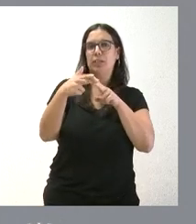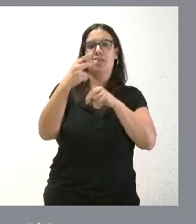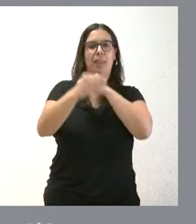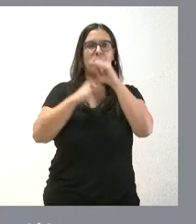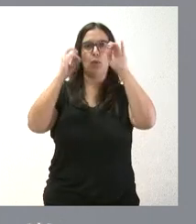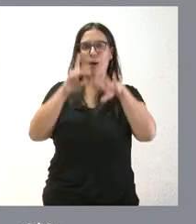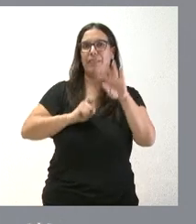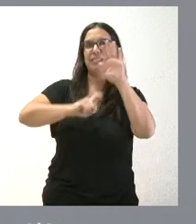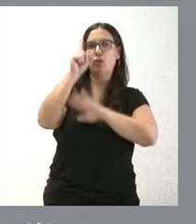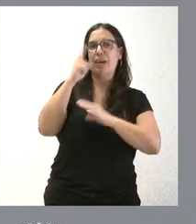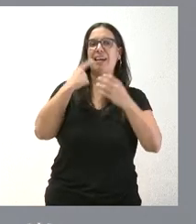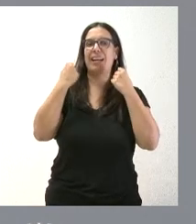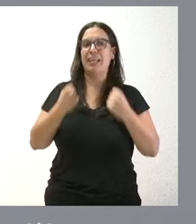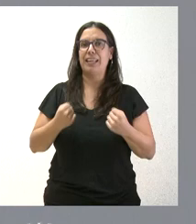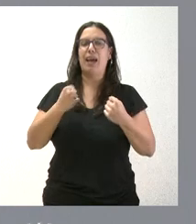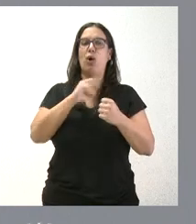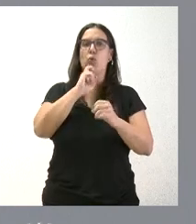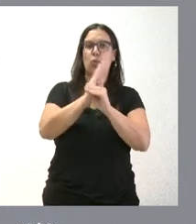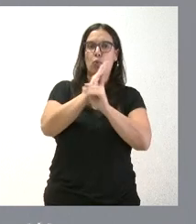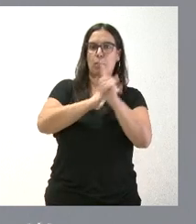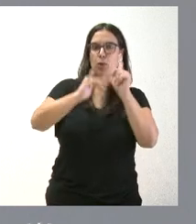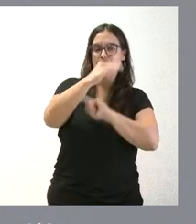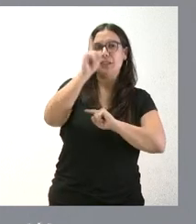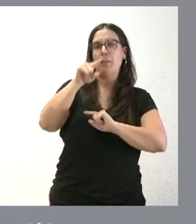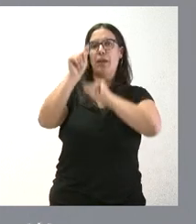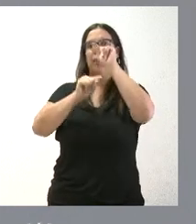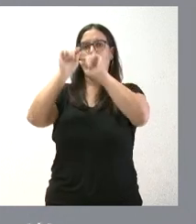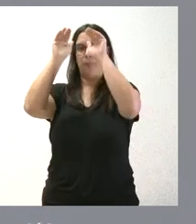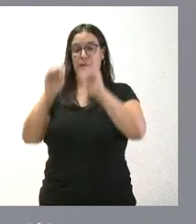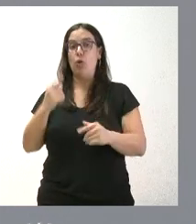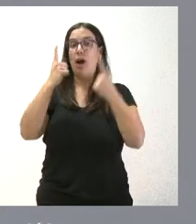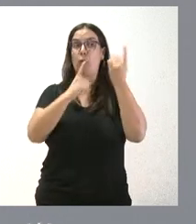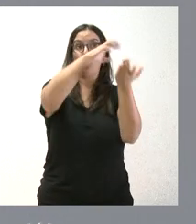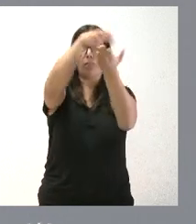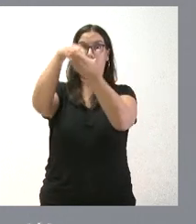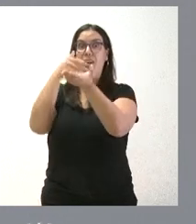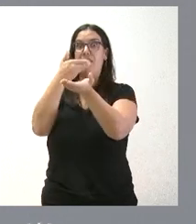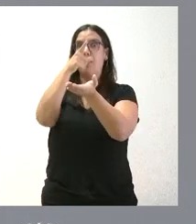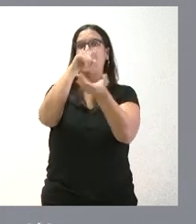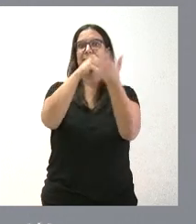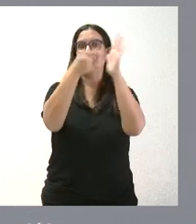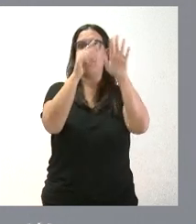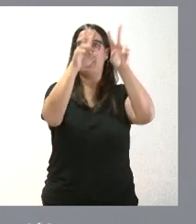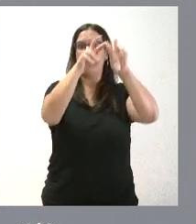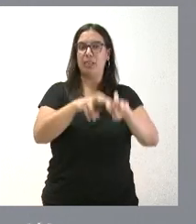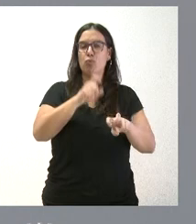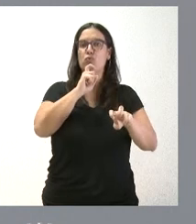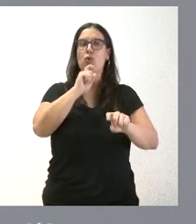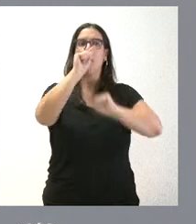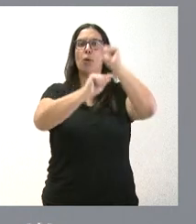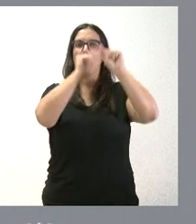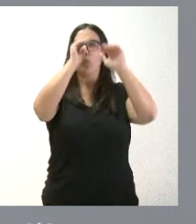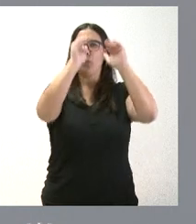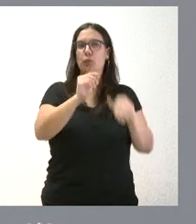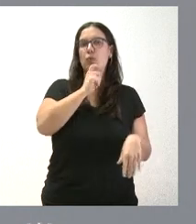energías renovables y reduciendo las emisiones de CO2. De hecho, muchas de las térmicas tenían planteados algunos sistemas de investigación en materia de desulfuración